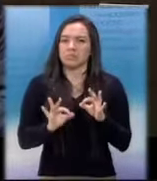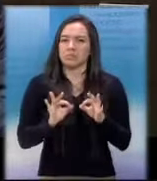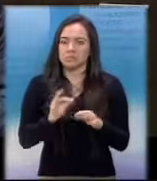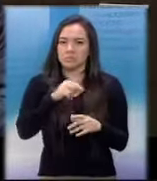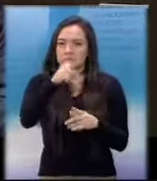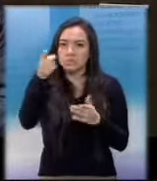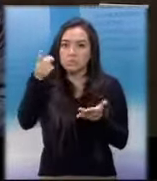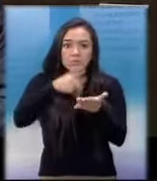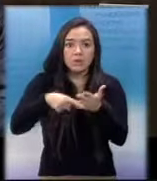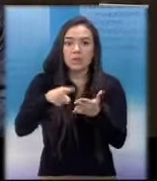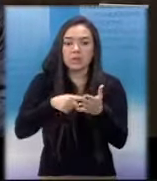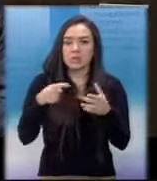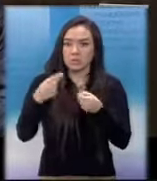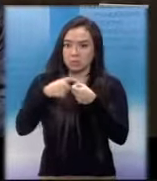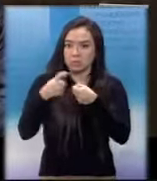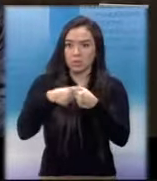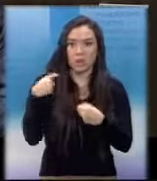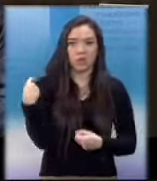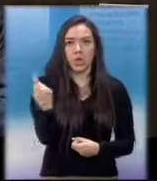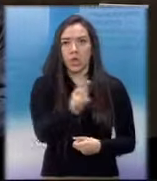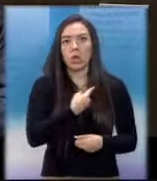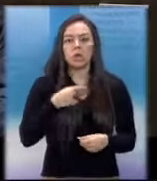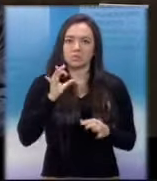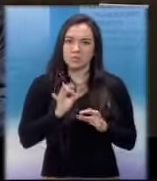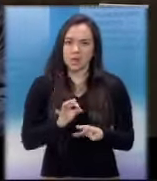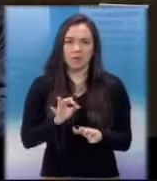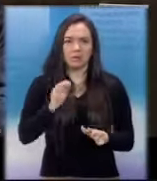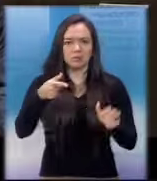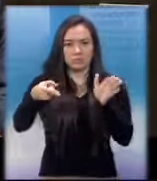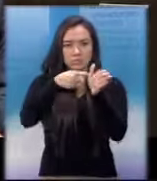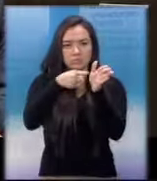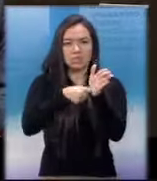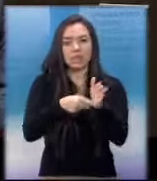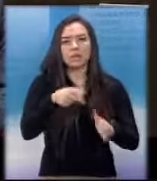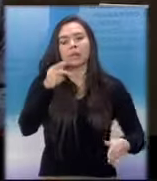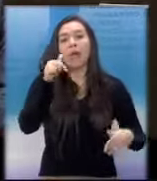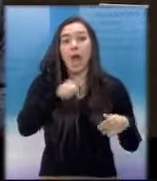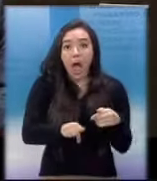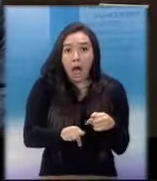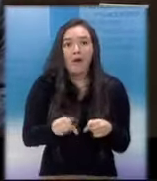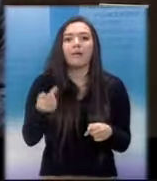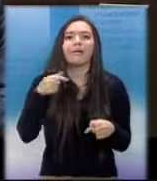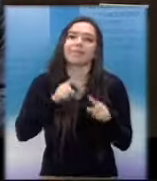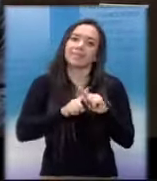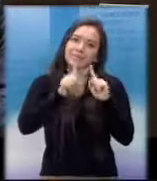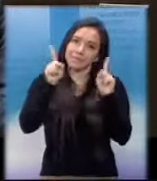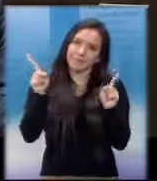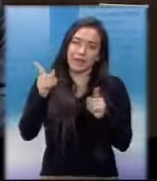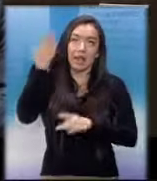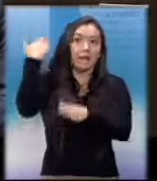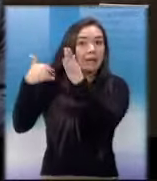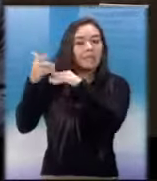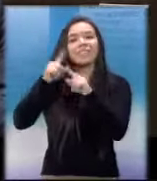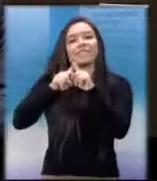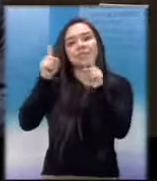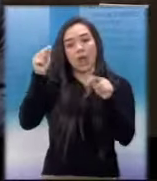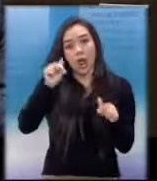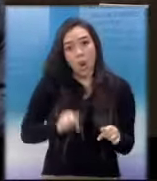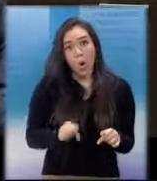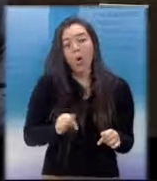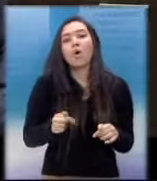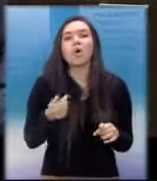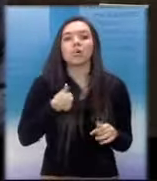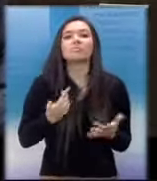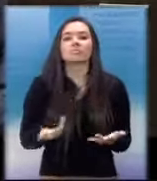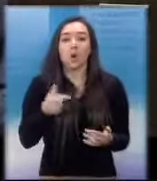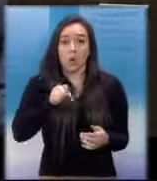decretos en el pleno. Ahora es una circunstancia diferente. La elección es distinta, fue